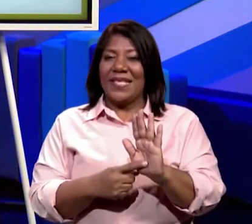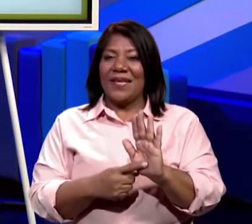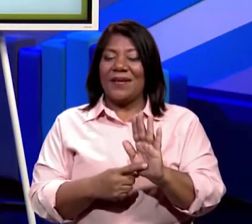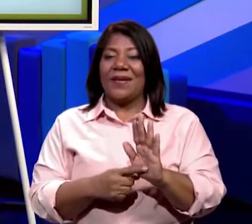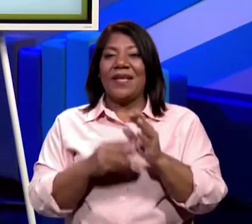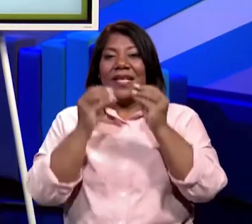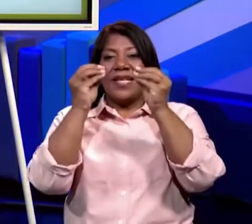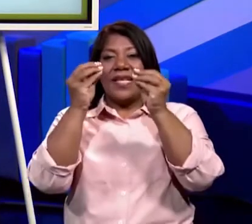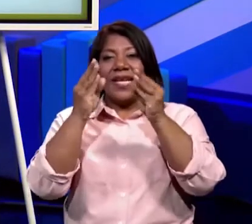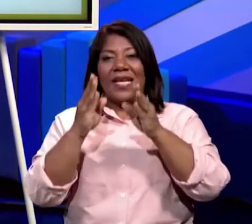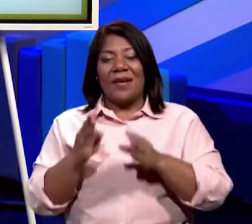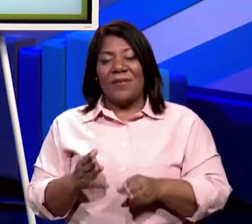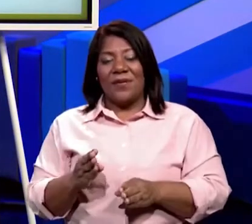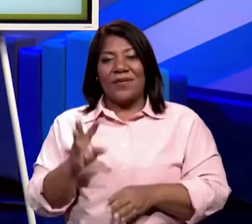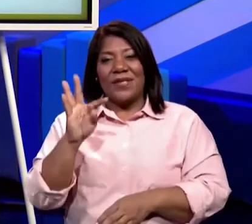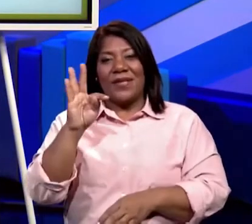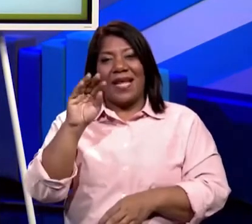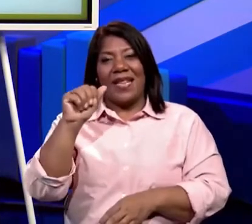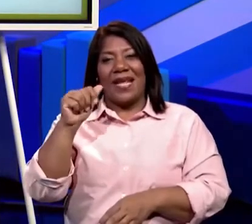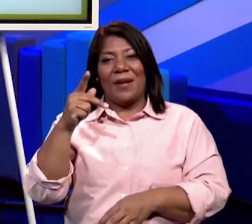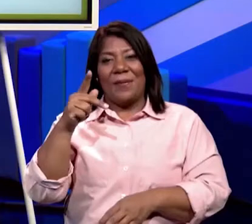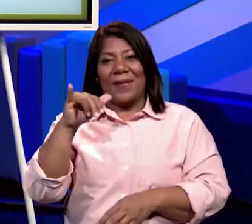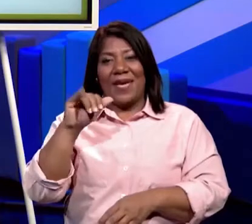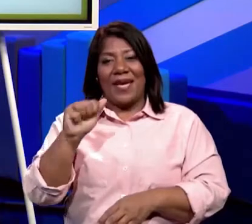profesora Rosemary Tapia.